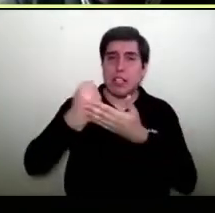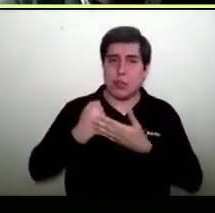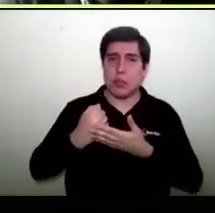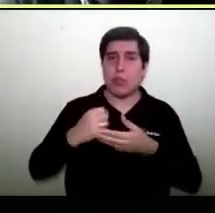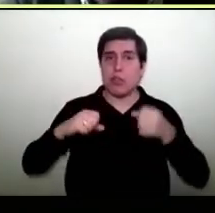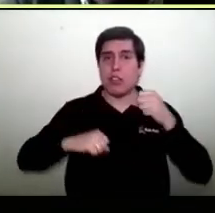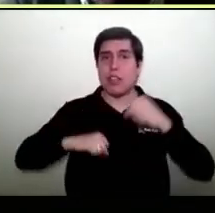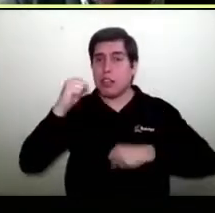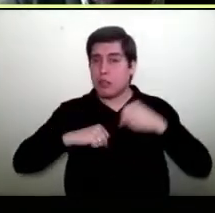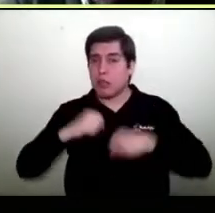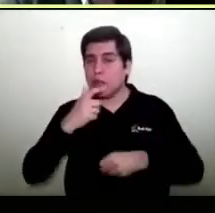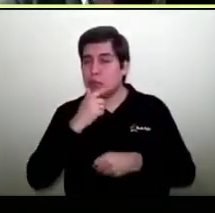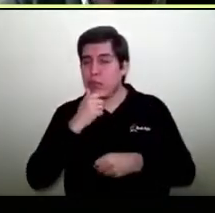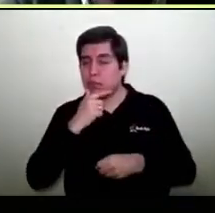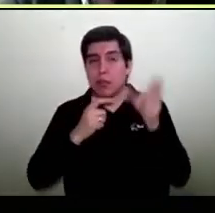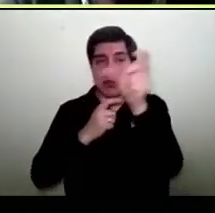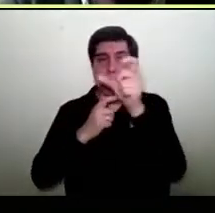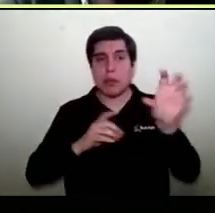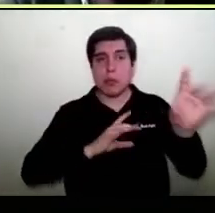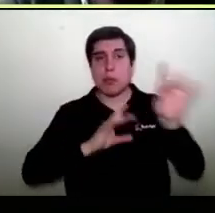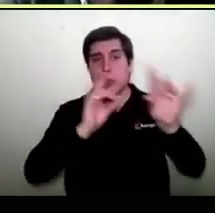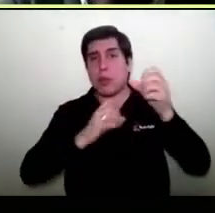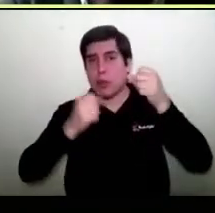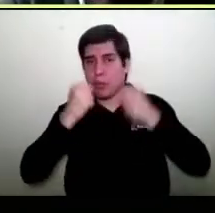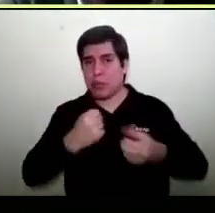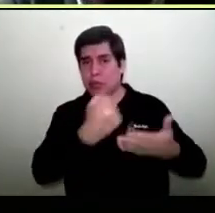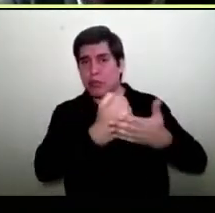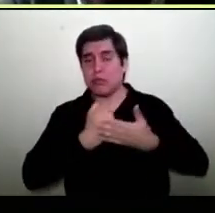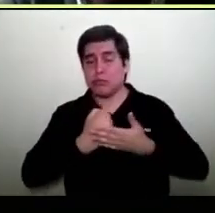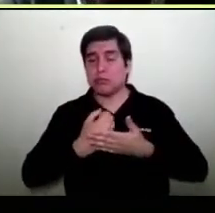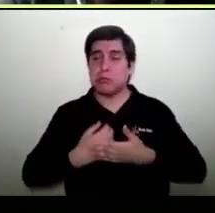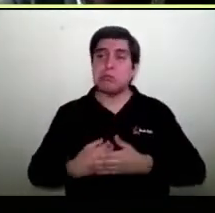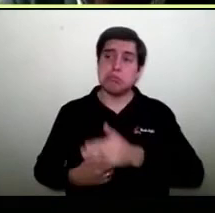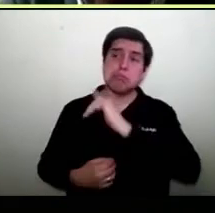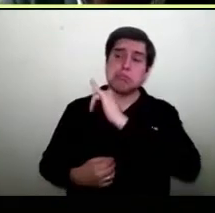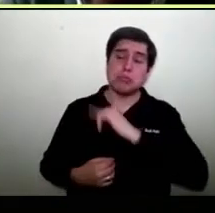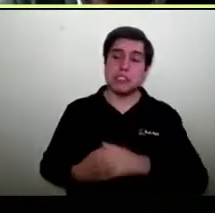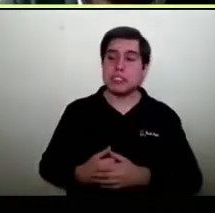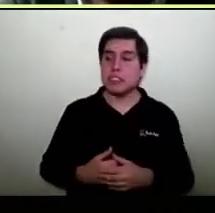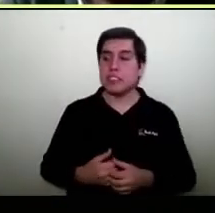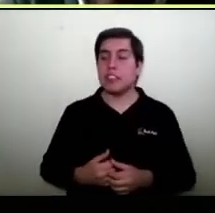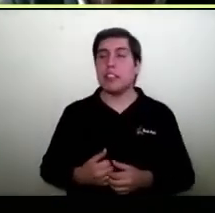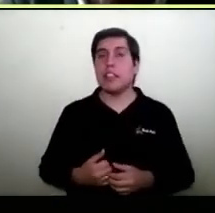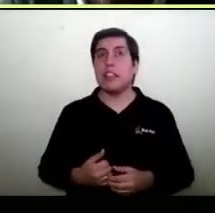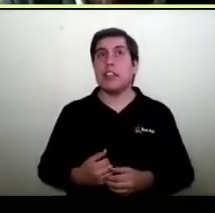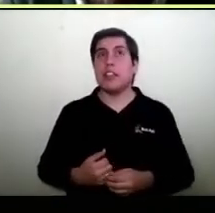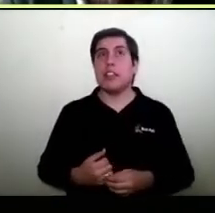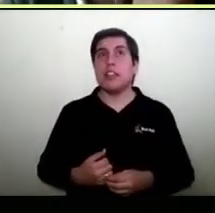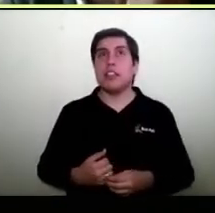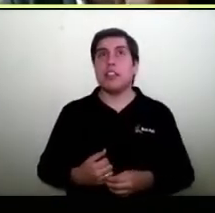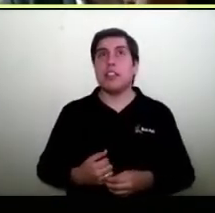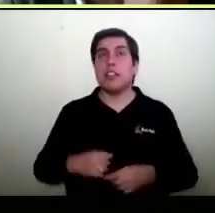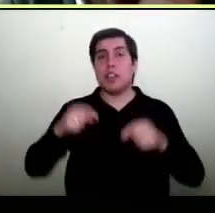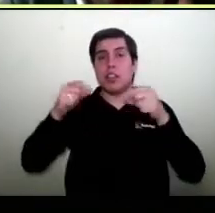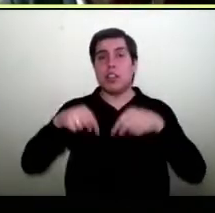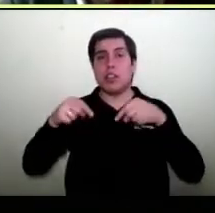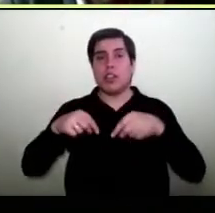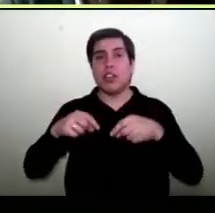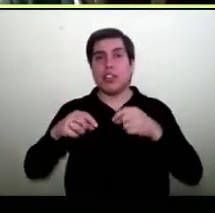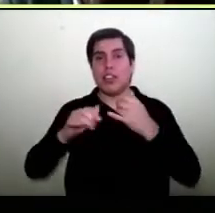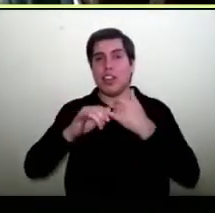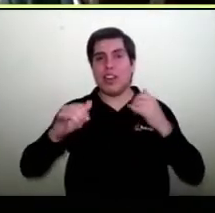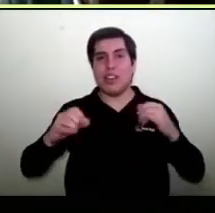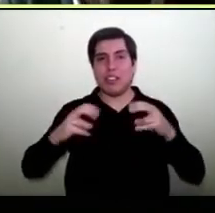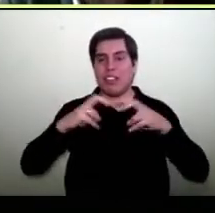encontrar a la gente adecuada. Sí, yo creo que hoy día están sobrecargados todos los ingenieros